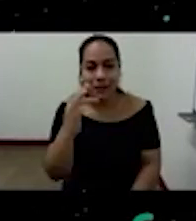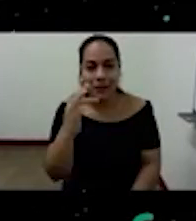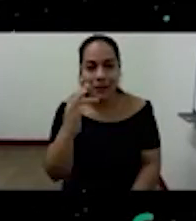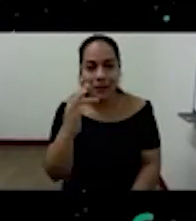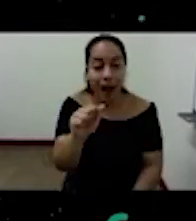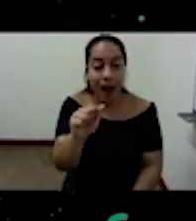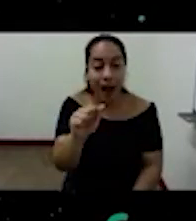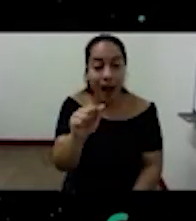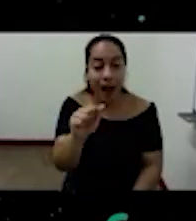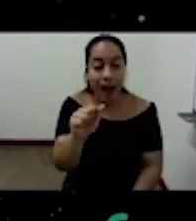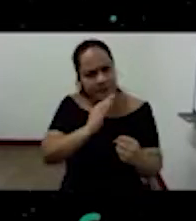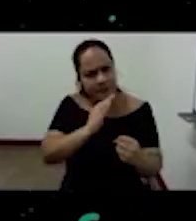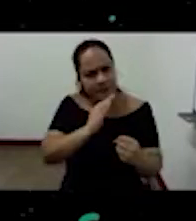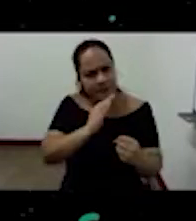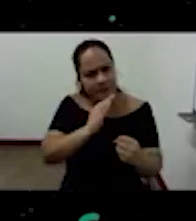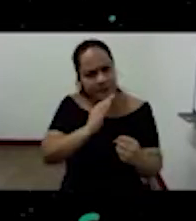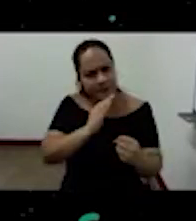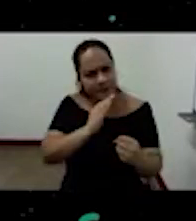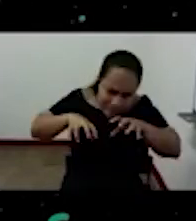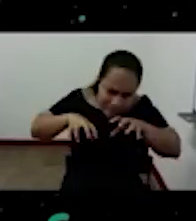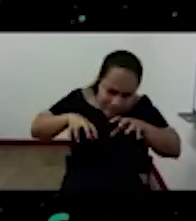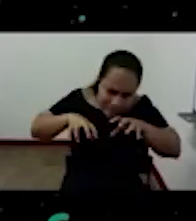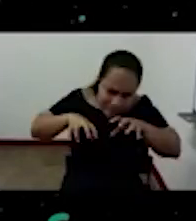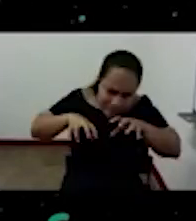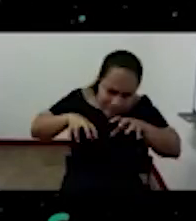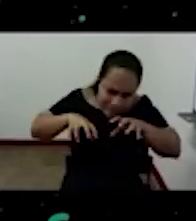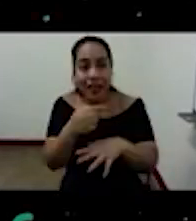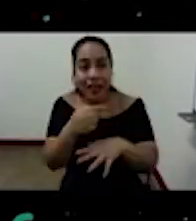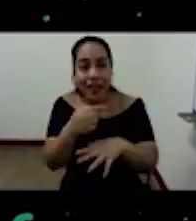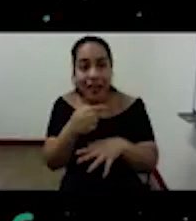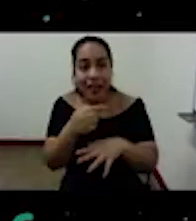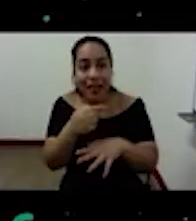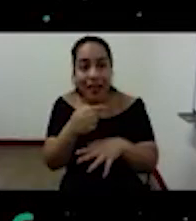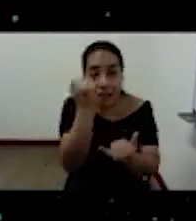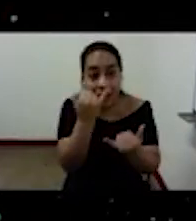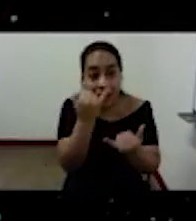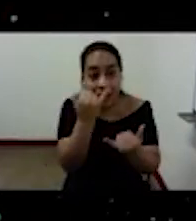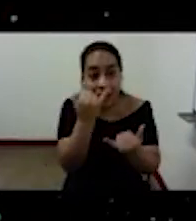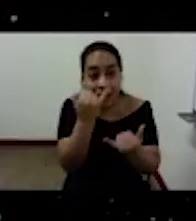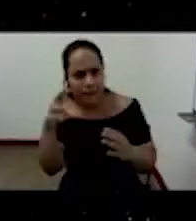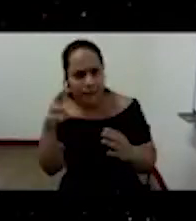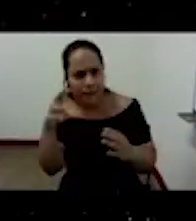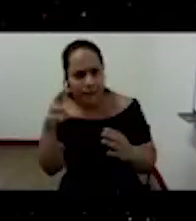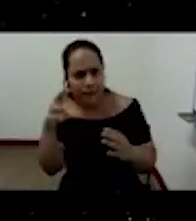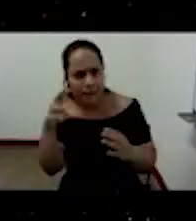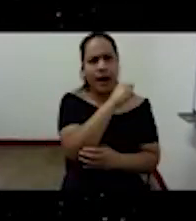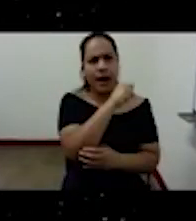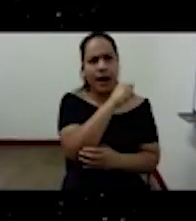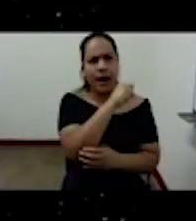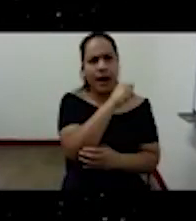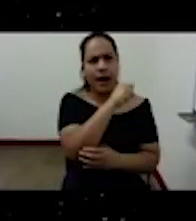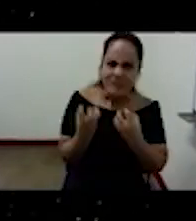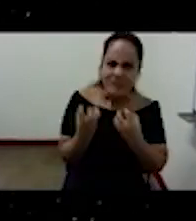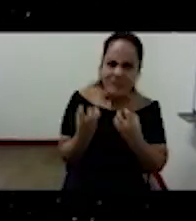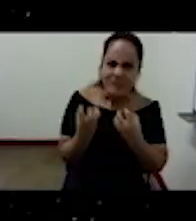que determina una identificación de tipo agresivo